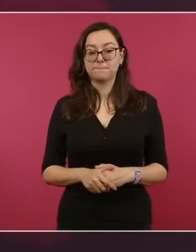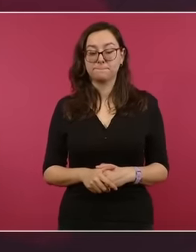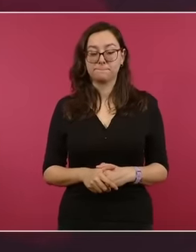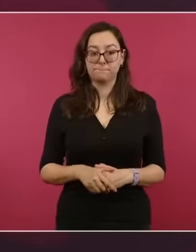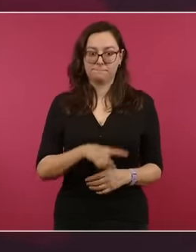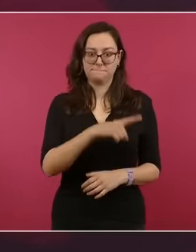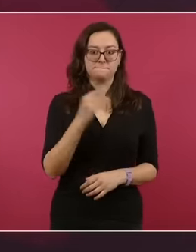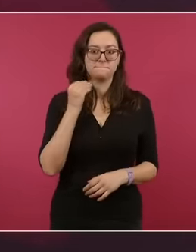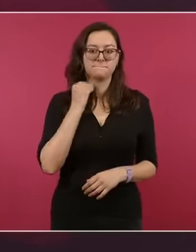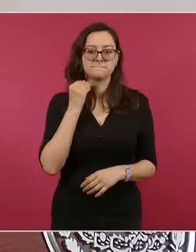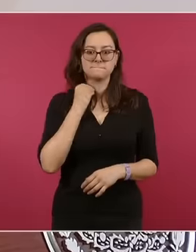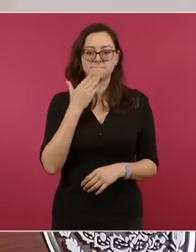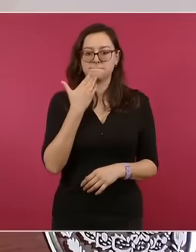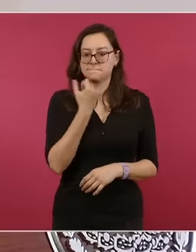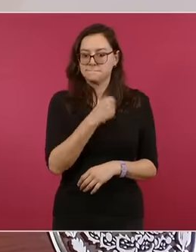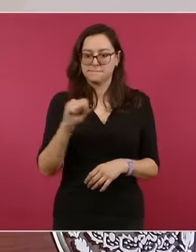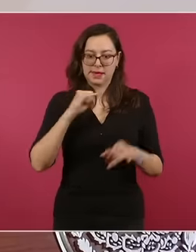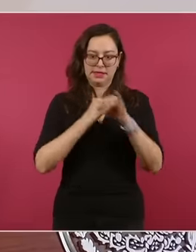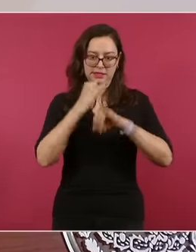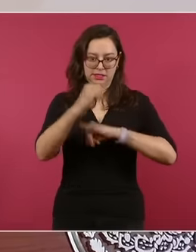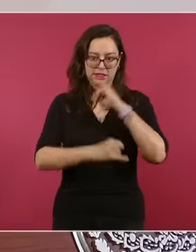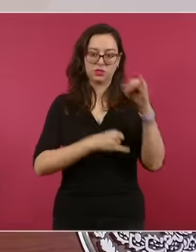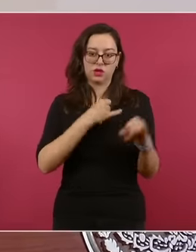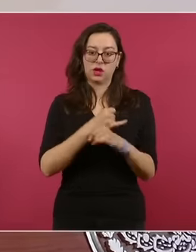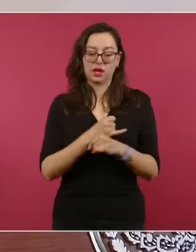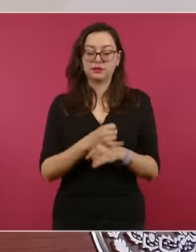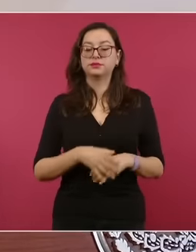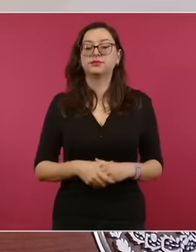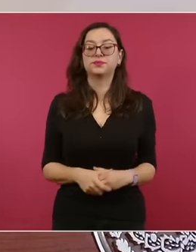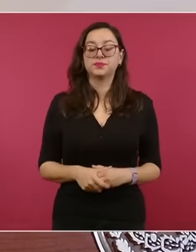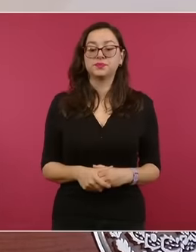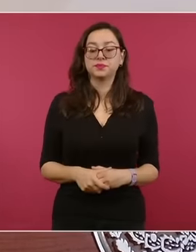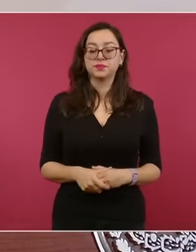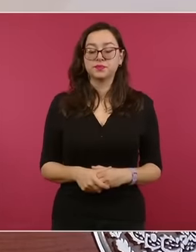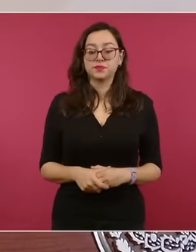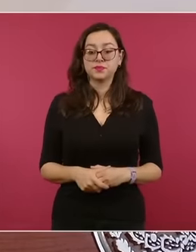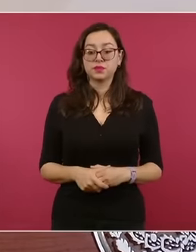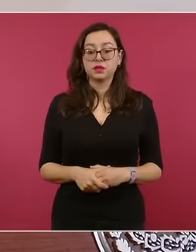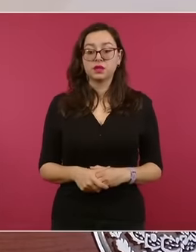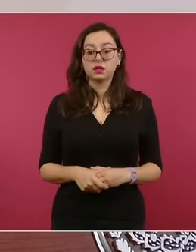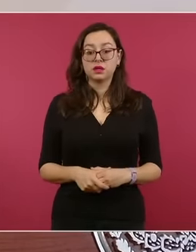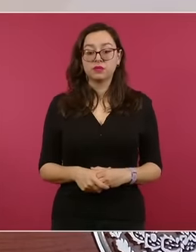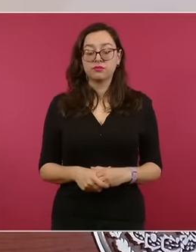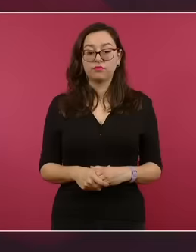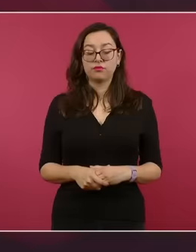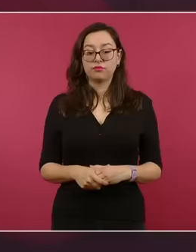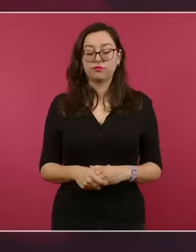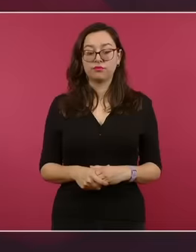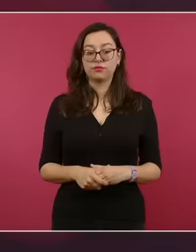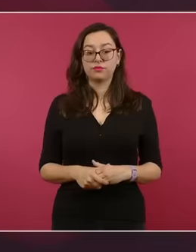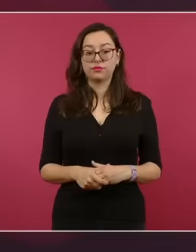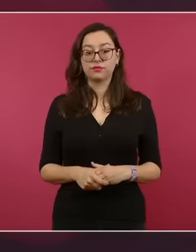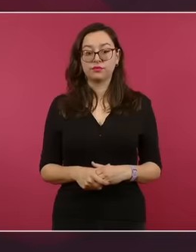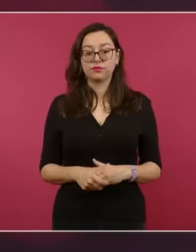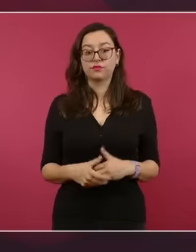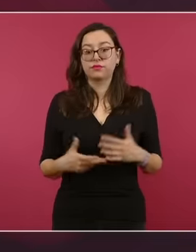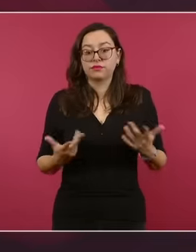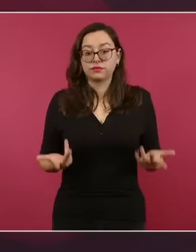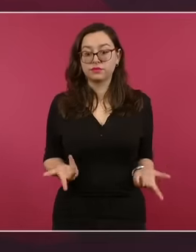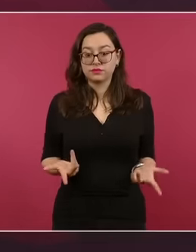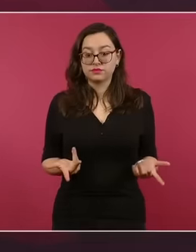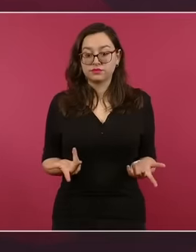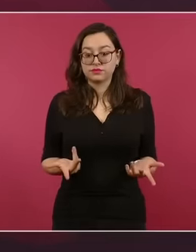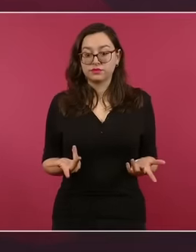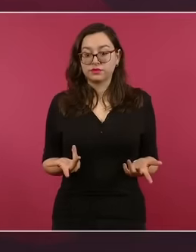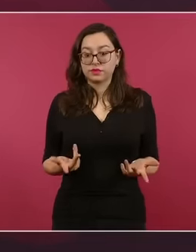internacionalista, que se explique cómo pueden acompañar otros